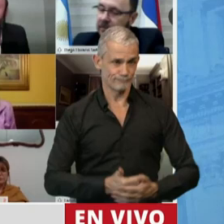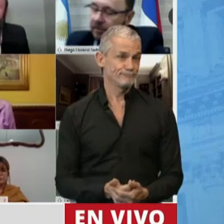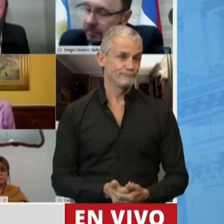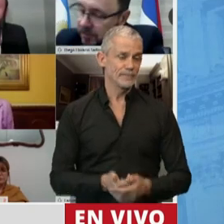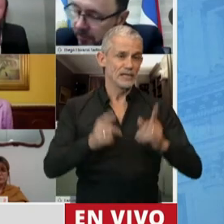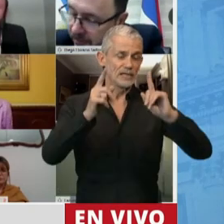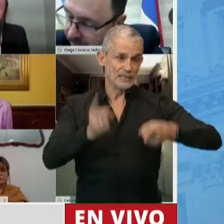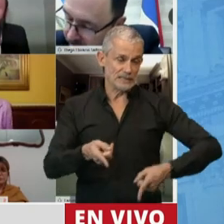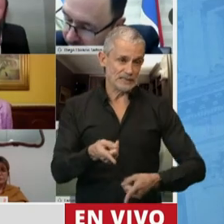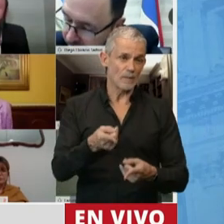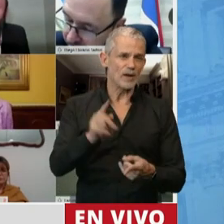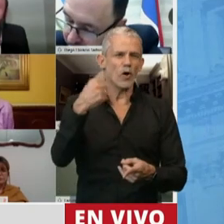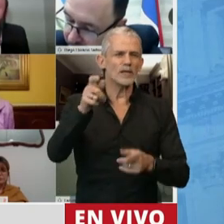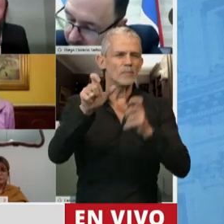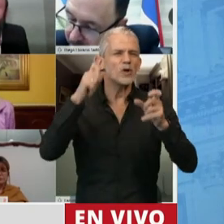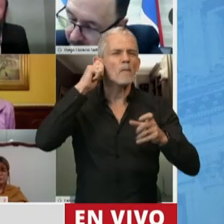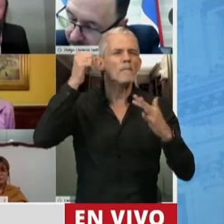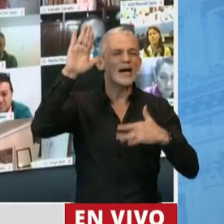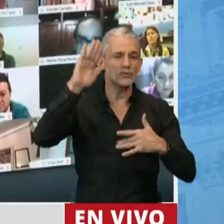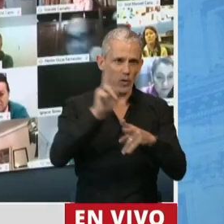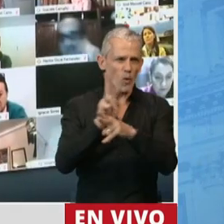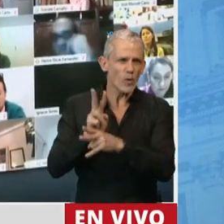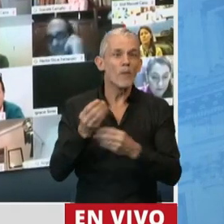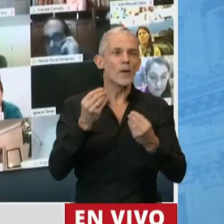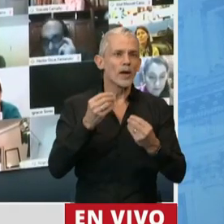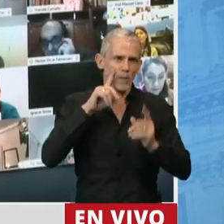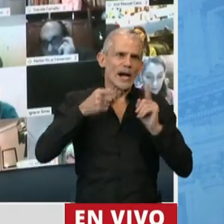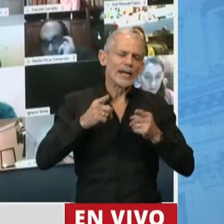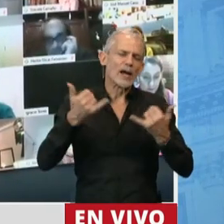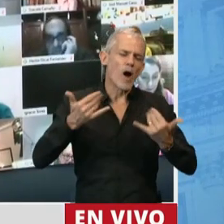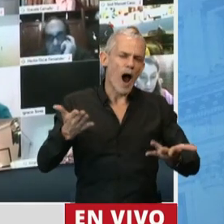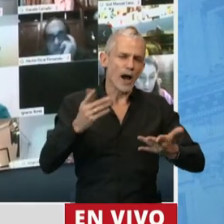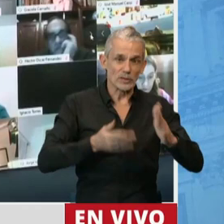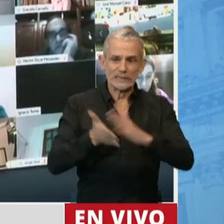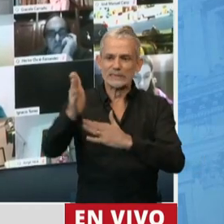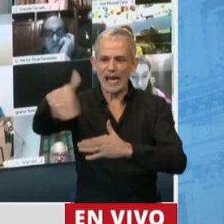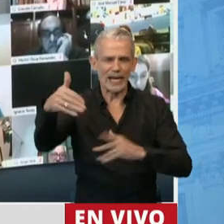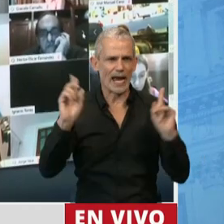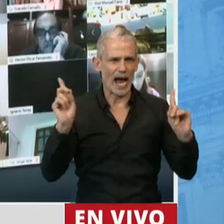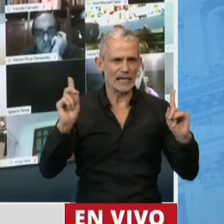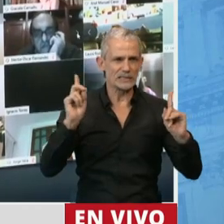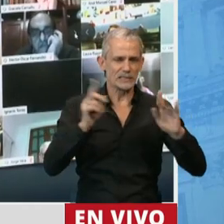como tanta gente mayor que se está cuidando porque es población de riesgo y no puede salir a la calle